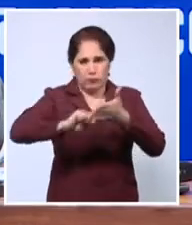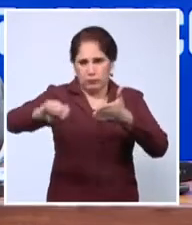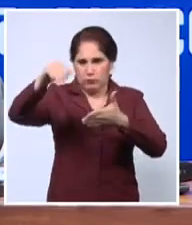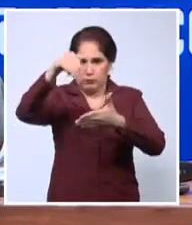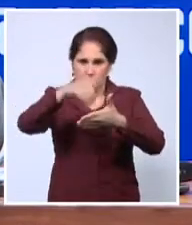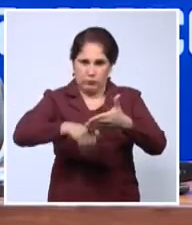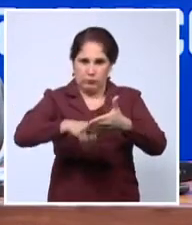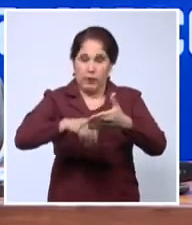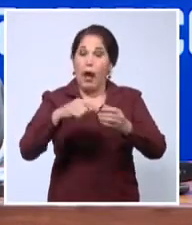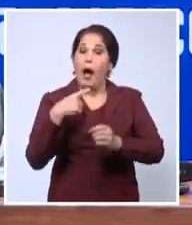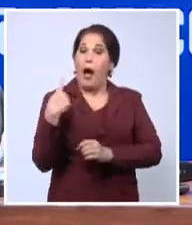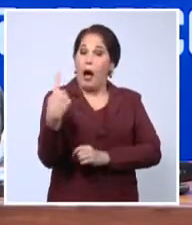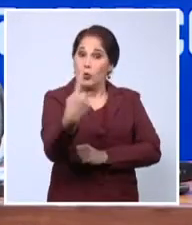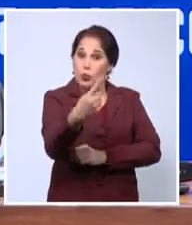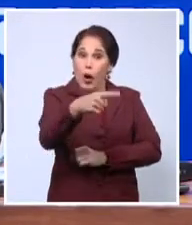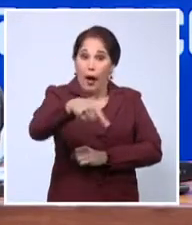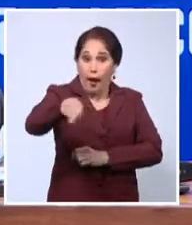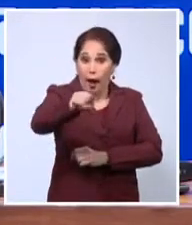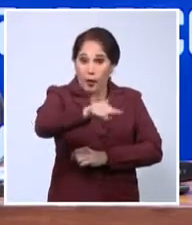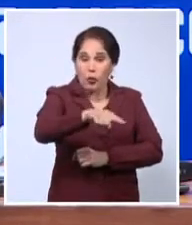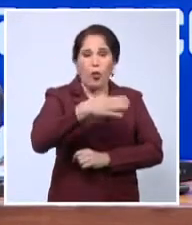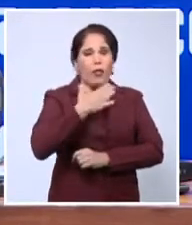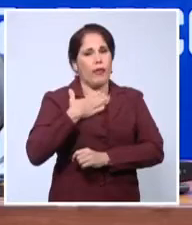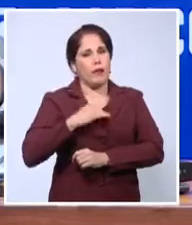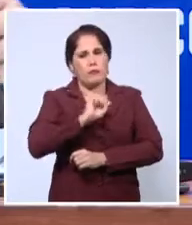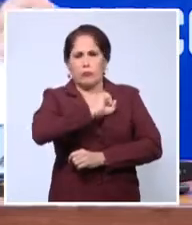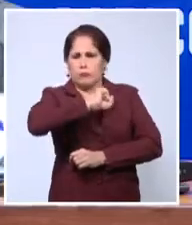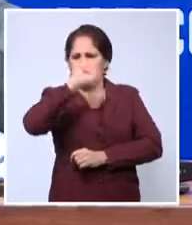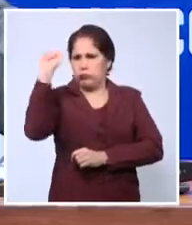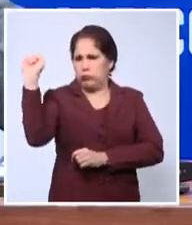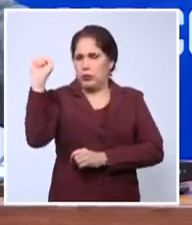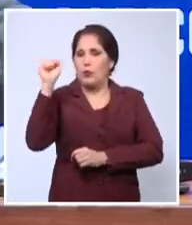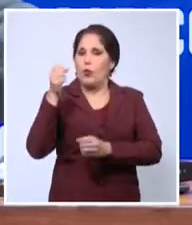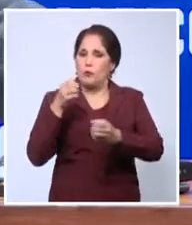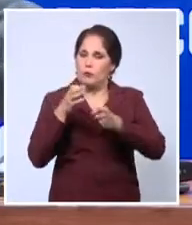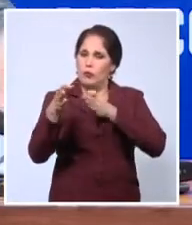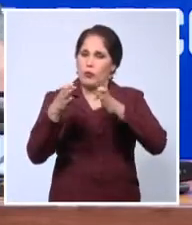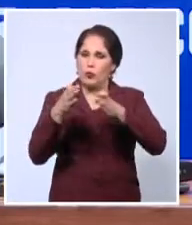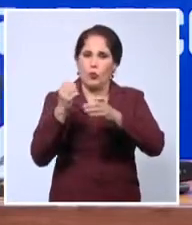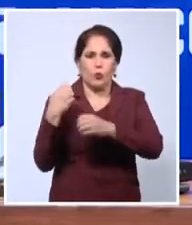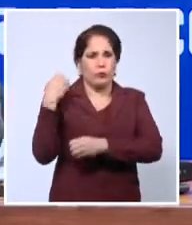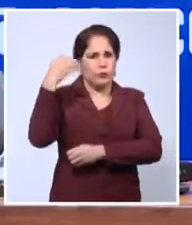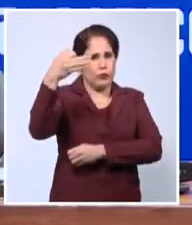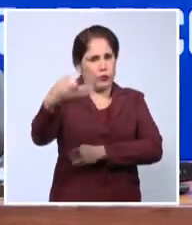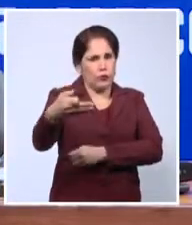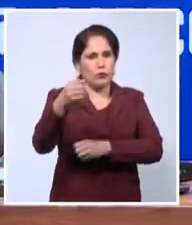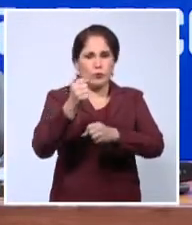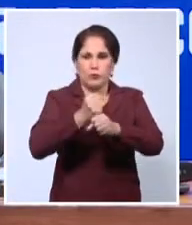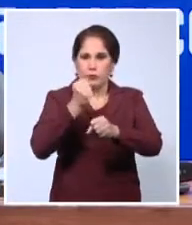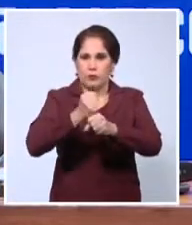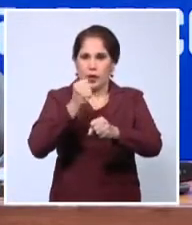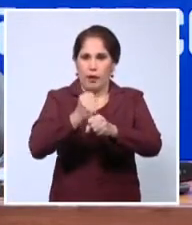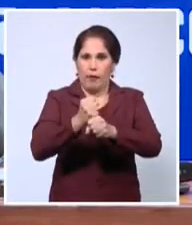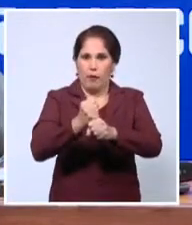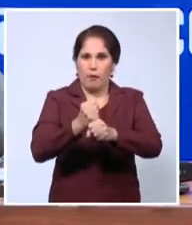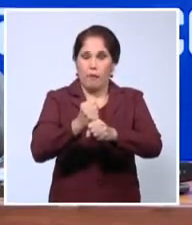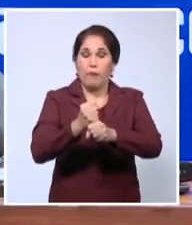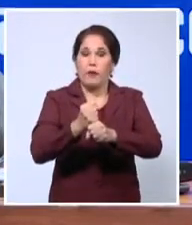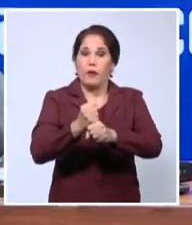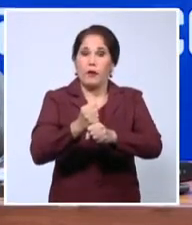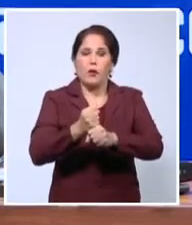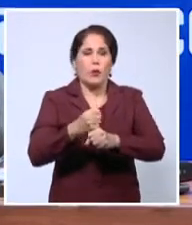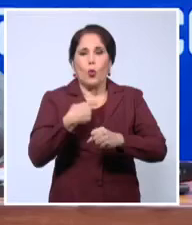A todos les deseo éxitos en sus funciones. Es un gran honor para nuestro pueblo